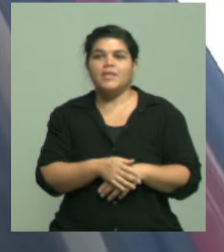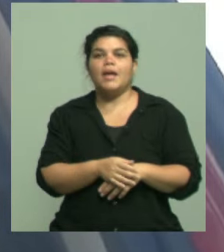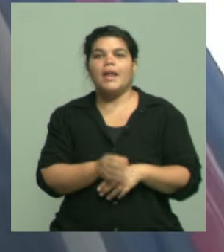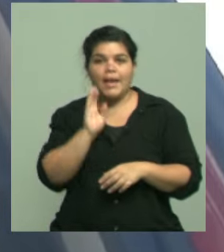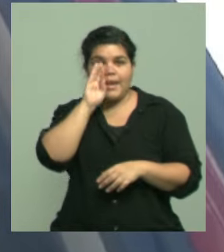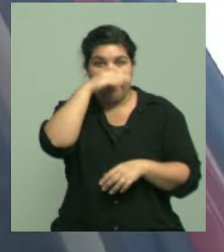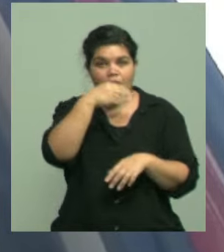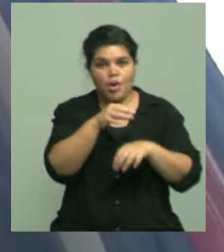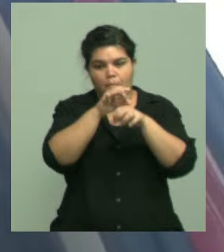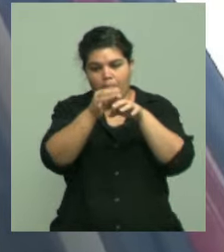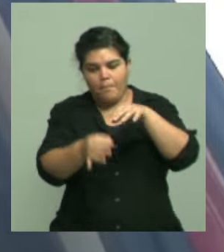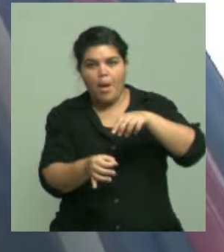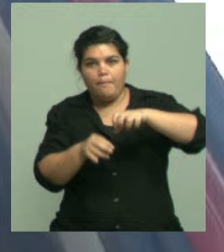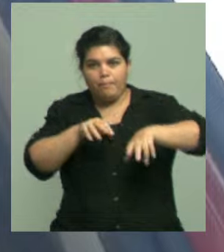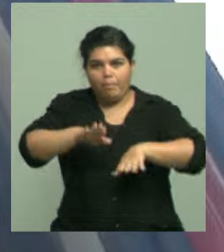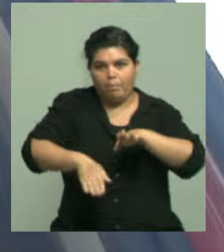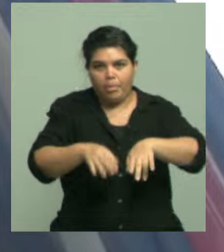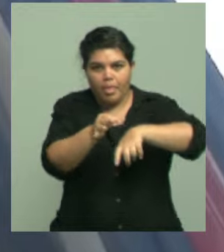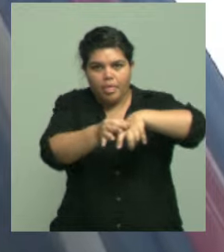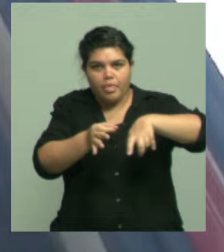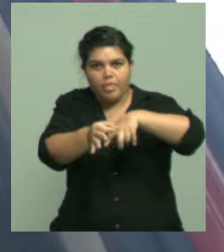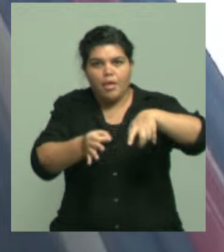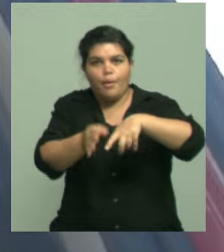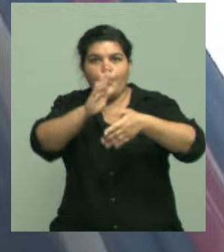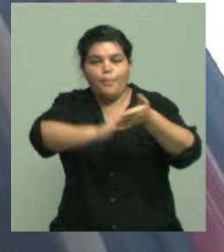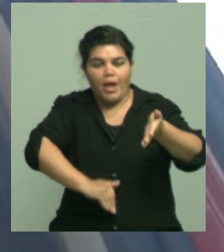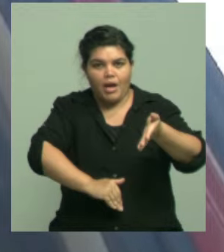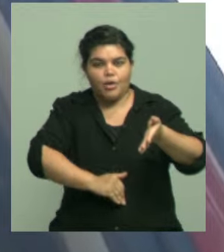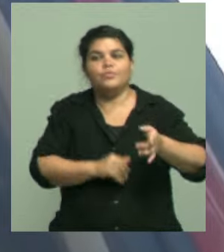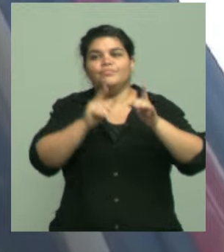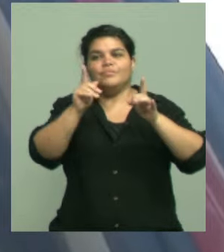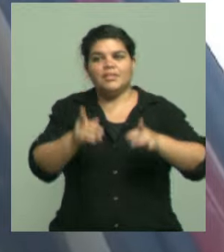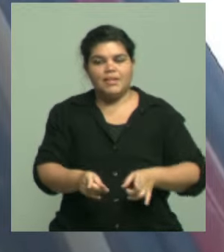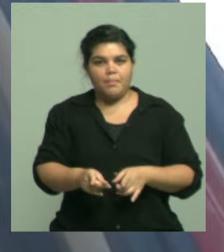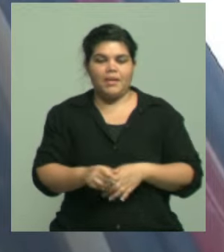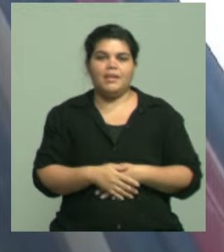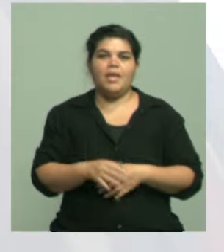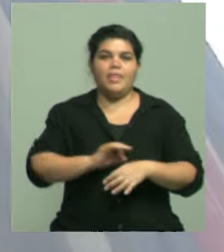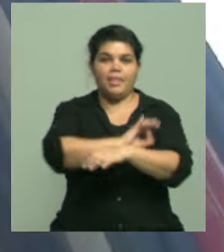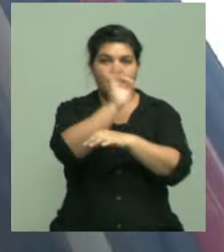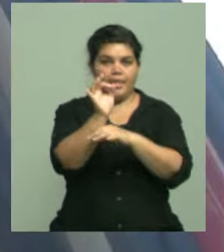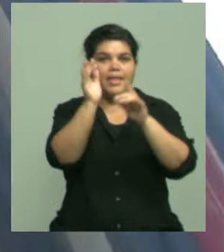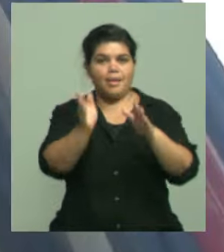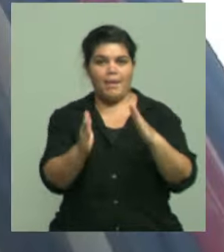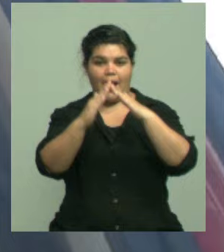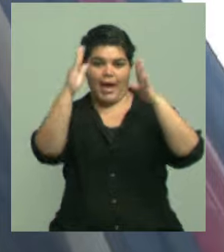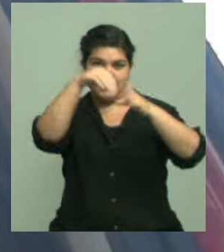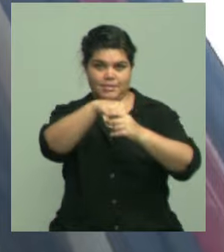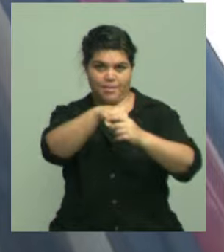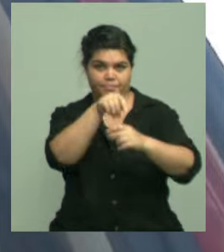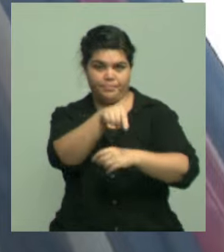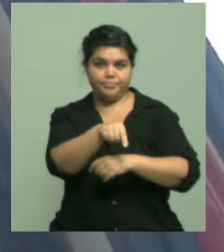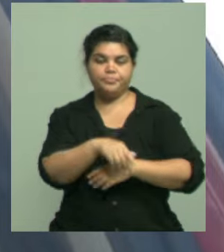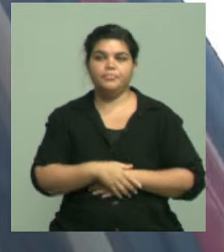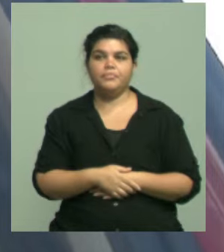blancas en las patas. Es un mosquito que tiene un hábito diurno y peridomiciliario. Es muy fácil su